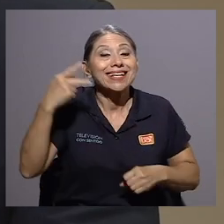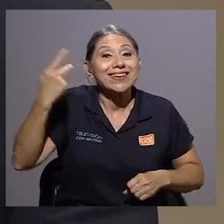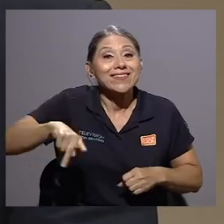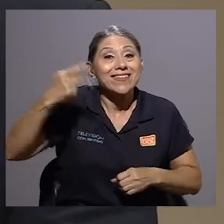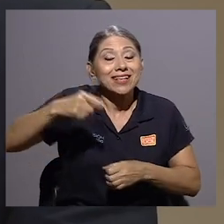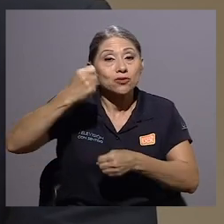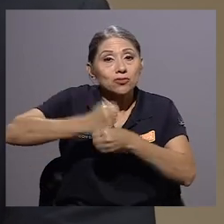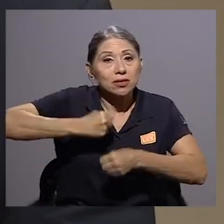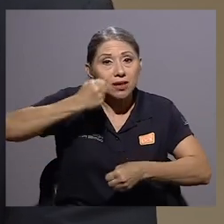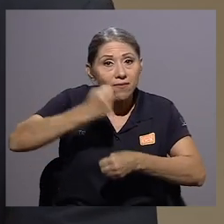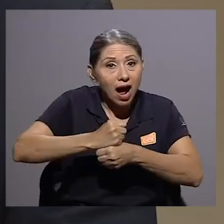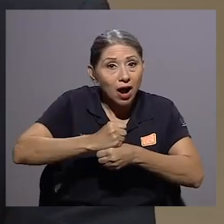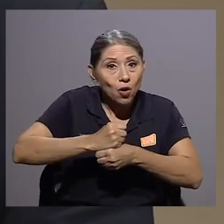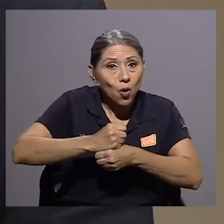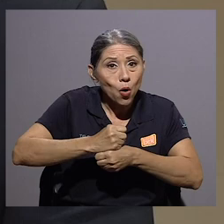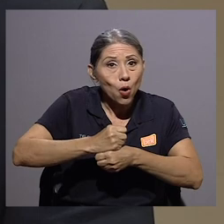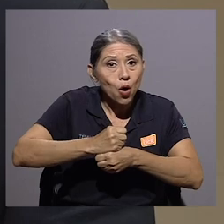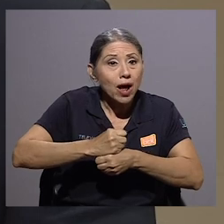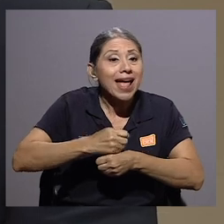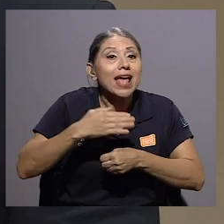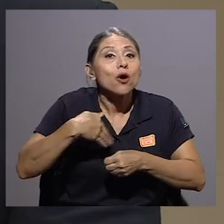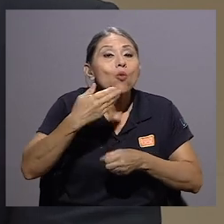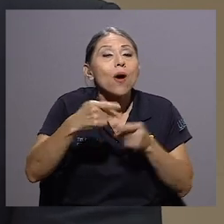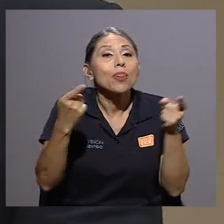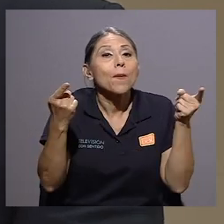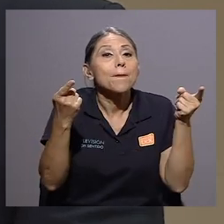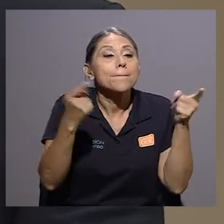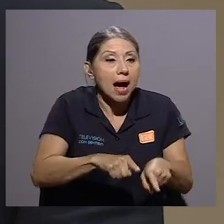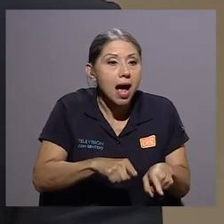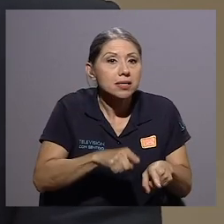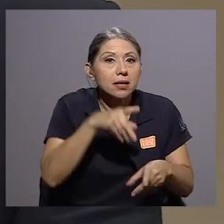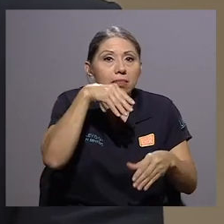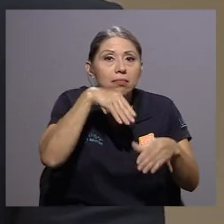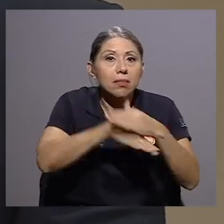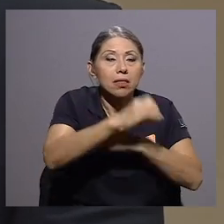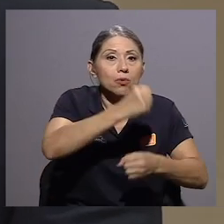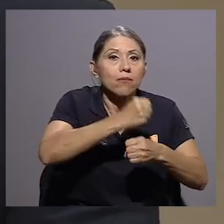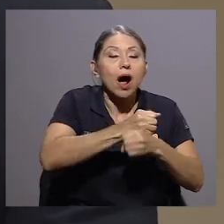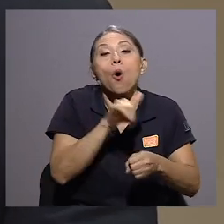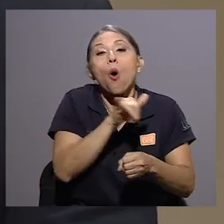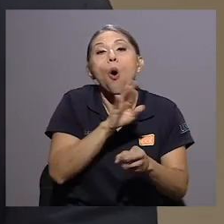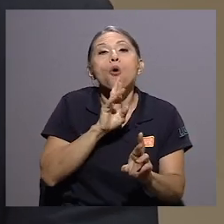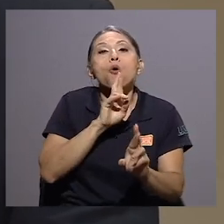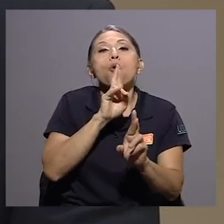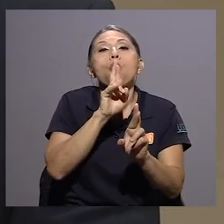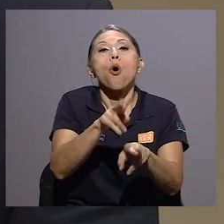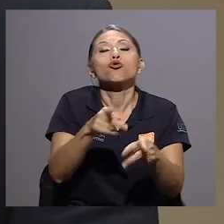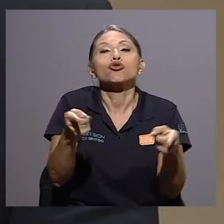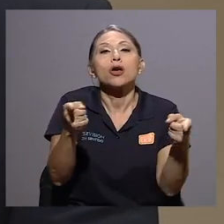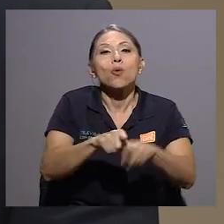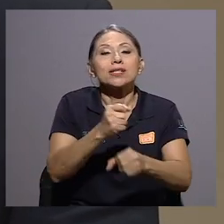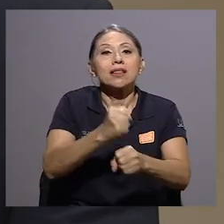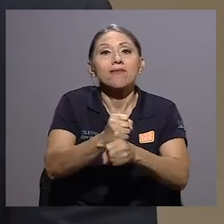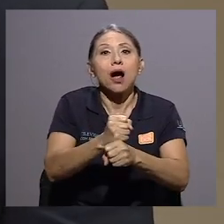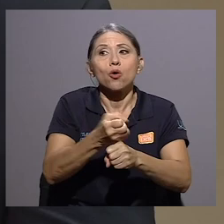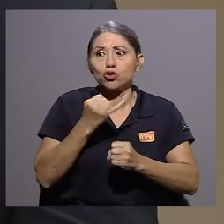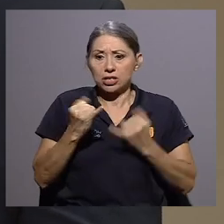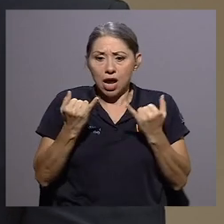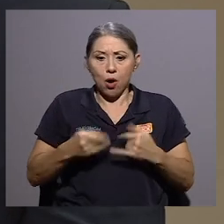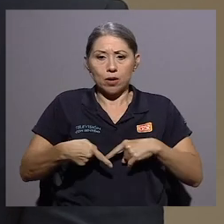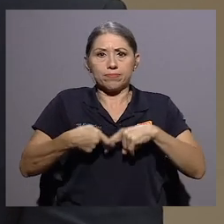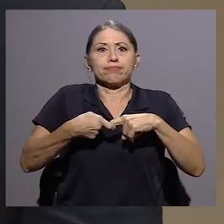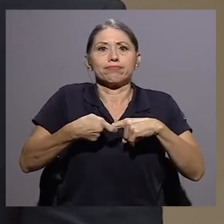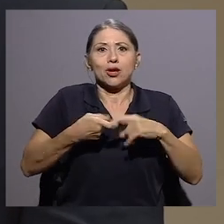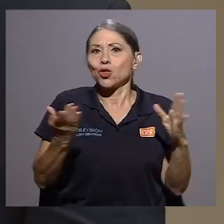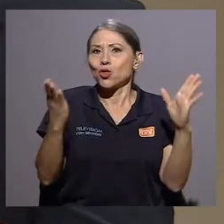establece que los riesgos del trabajo son con ocasión o como consecuencia del trabajo. Y si el